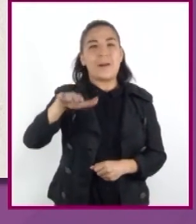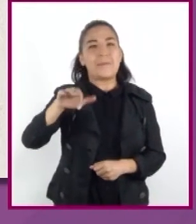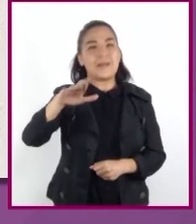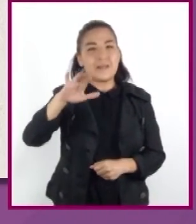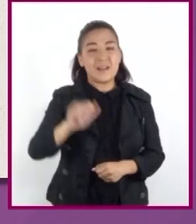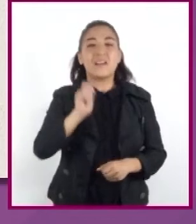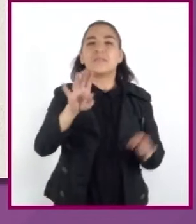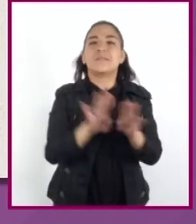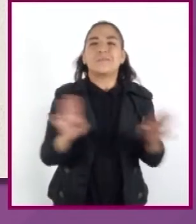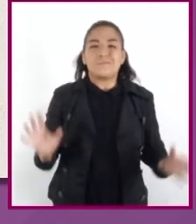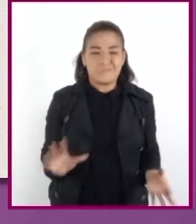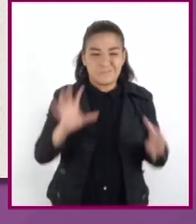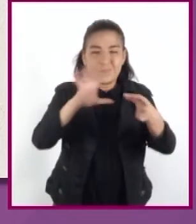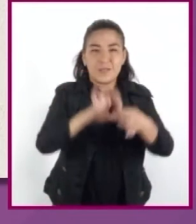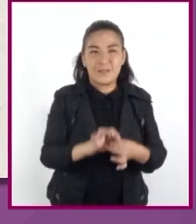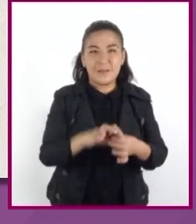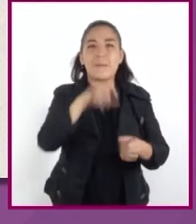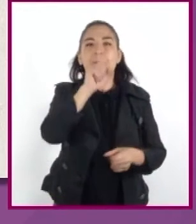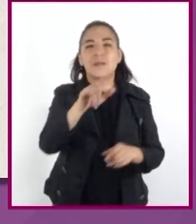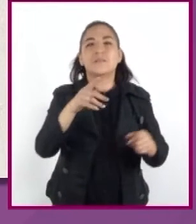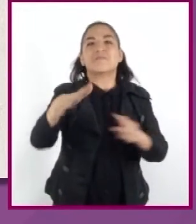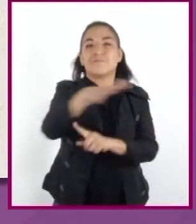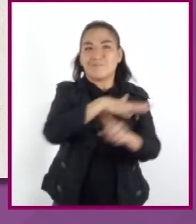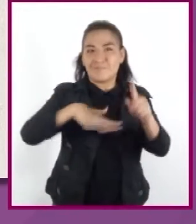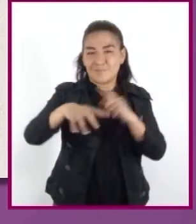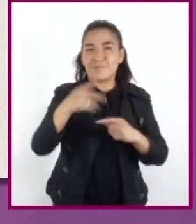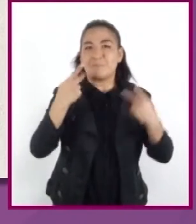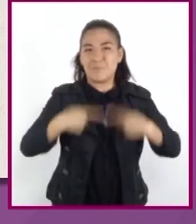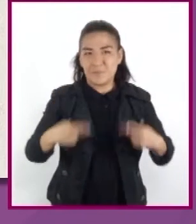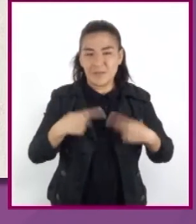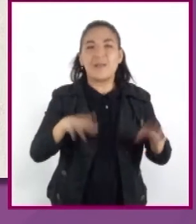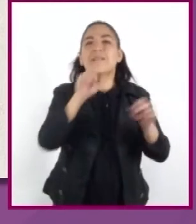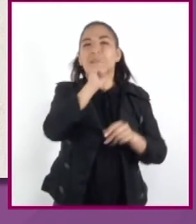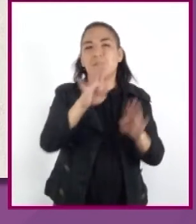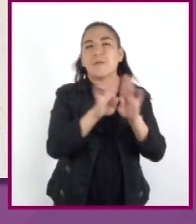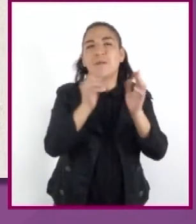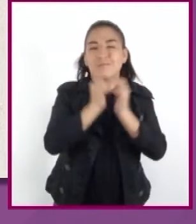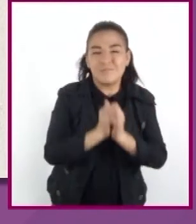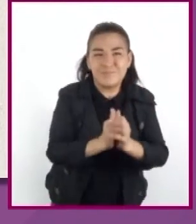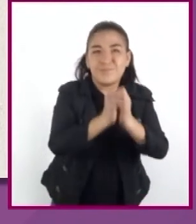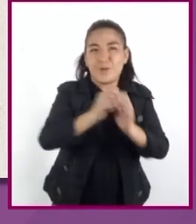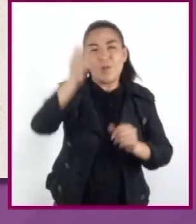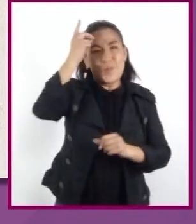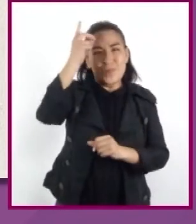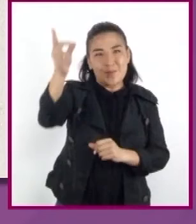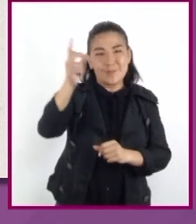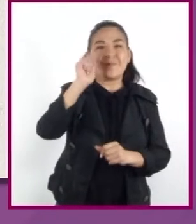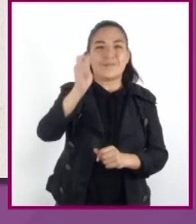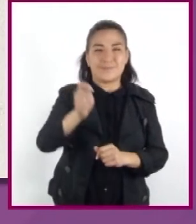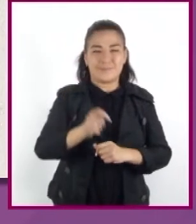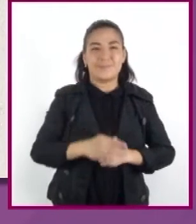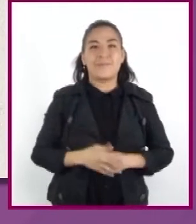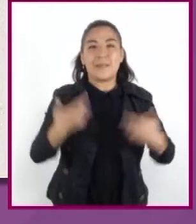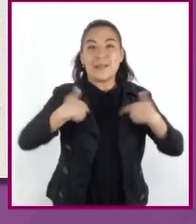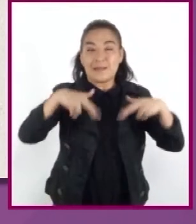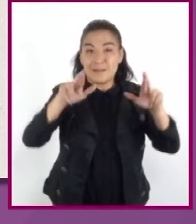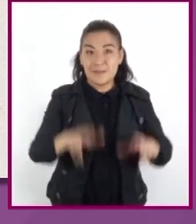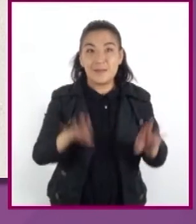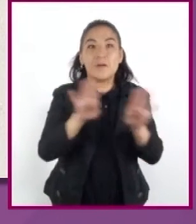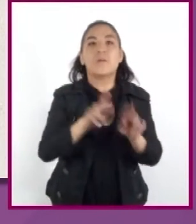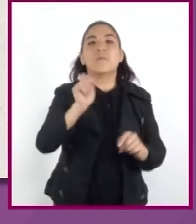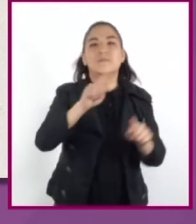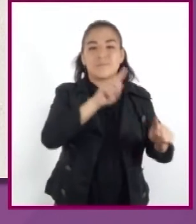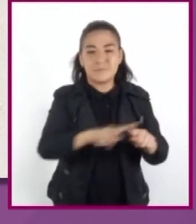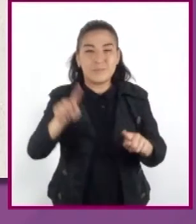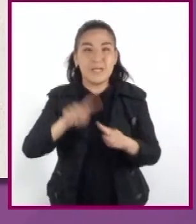íntimamente ligadas al contexto social y ritual. Se representaba a los dioses, los acontecimientos